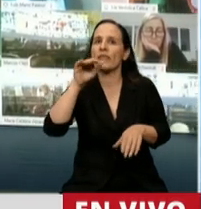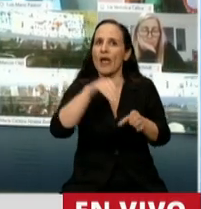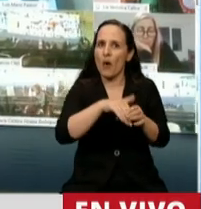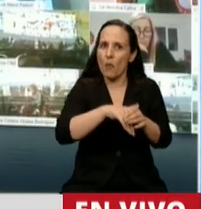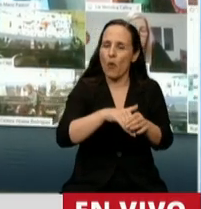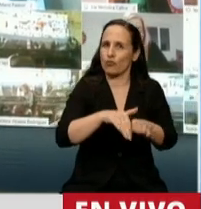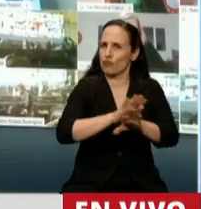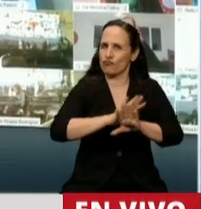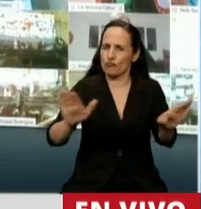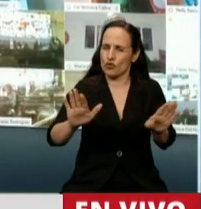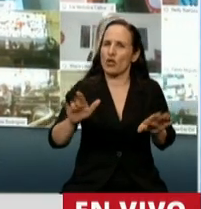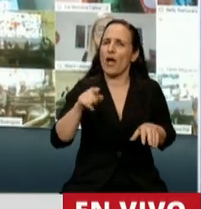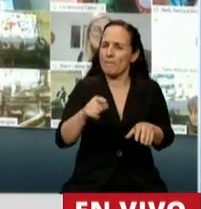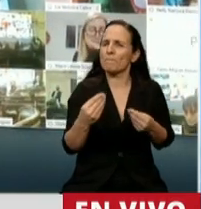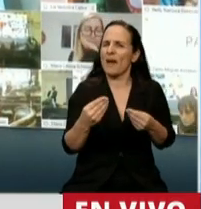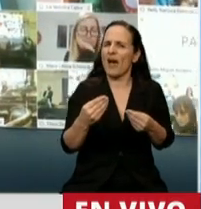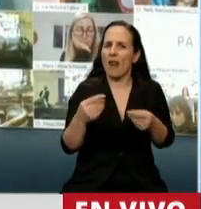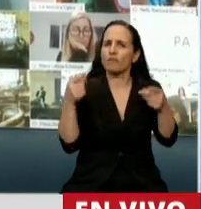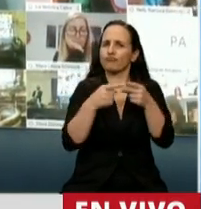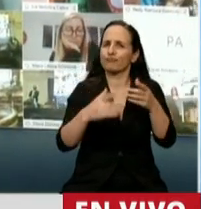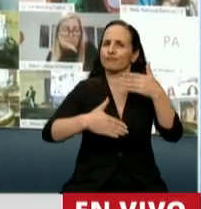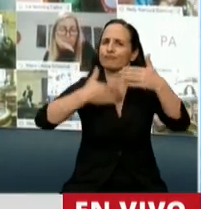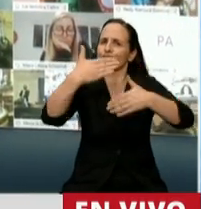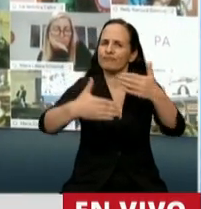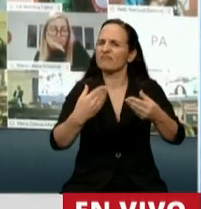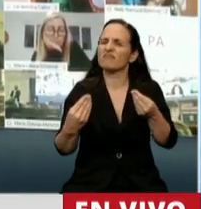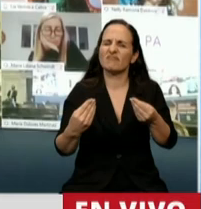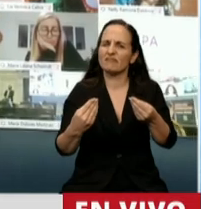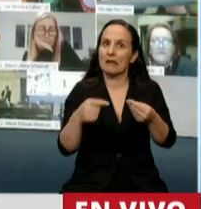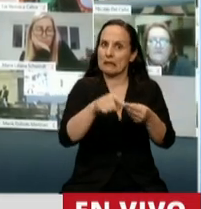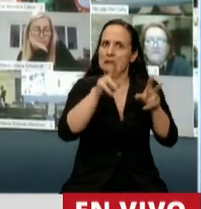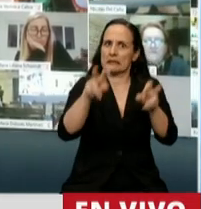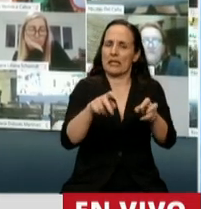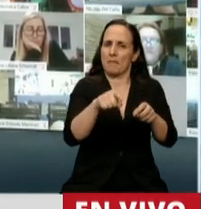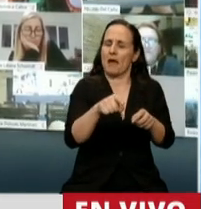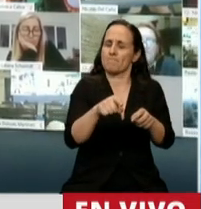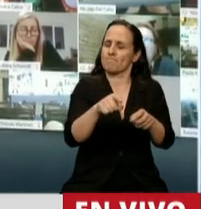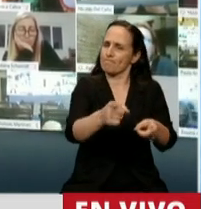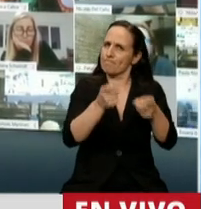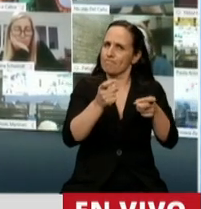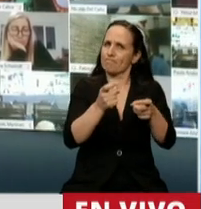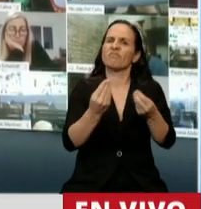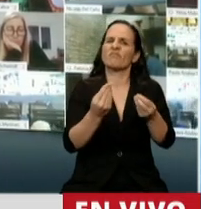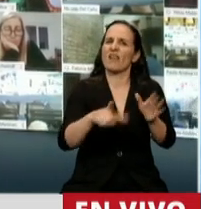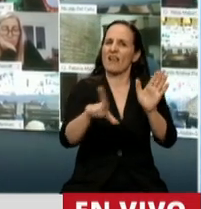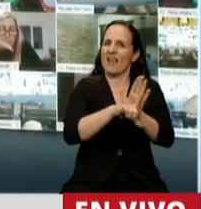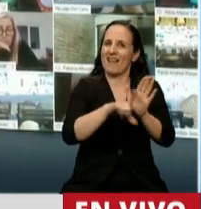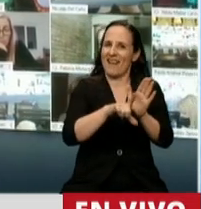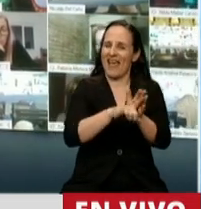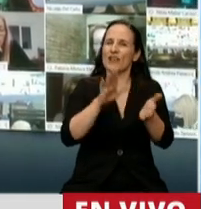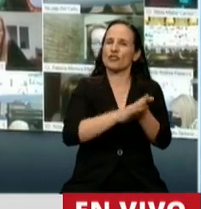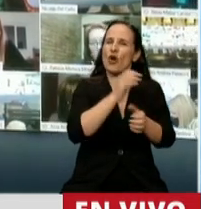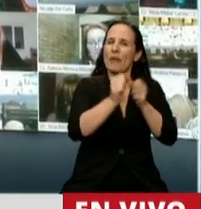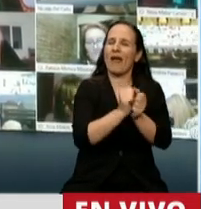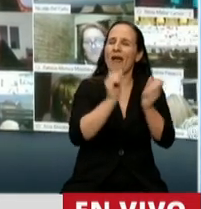encolumnaron todos para avanzar en una de las necesidades que es modificar la ley de concursos y quiebras.